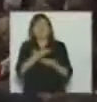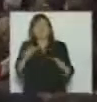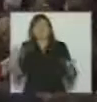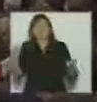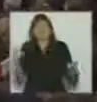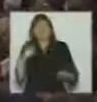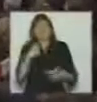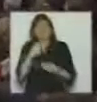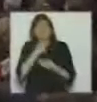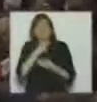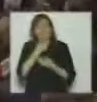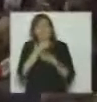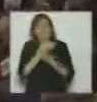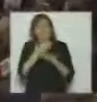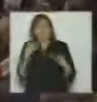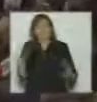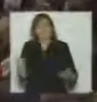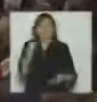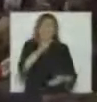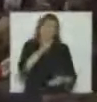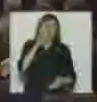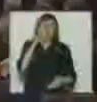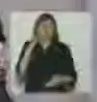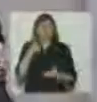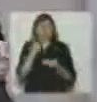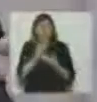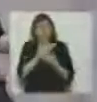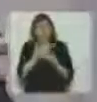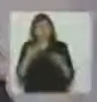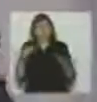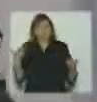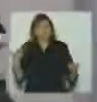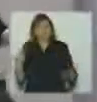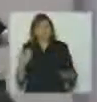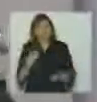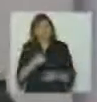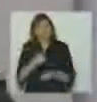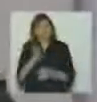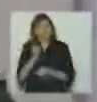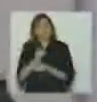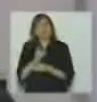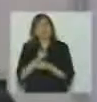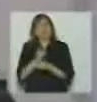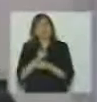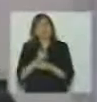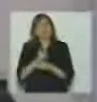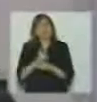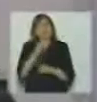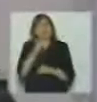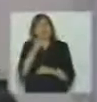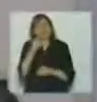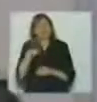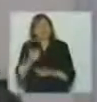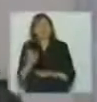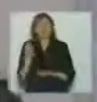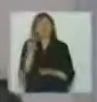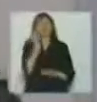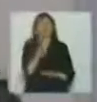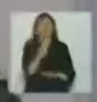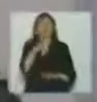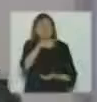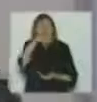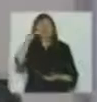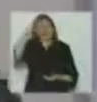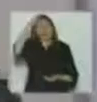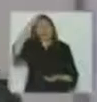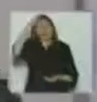a los amigos y las amigas que bueno sé que reservaron por allí decían que me iba a presentar en el teatro argentino